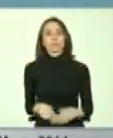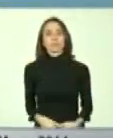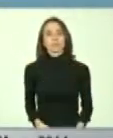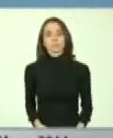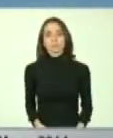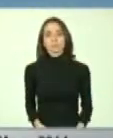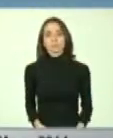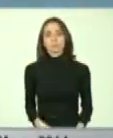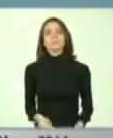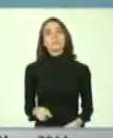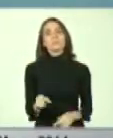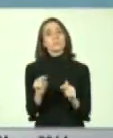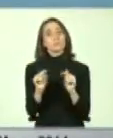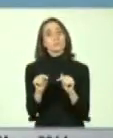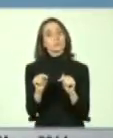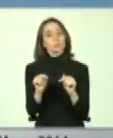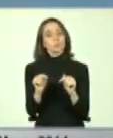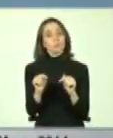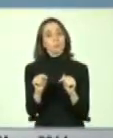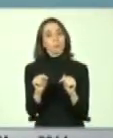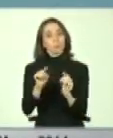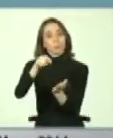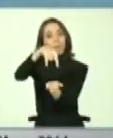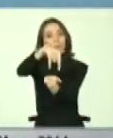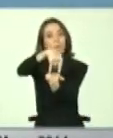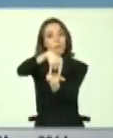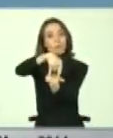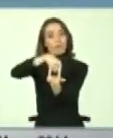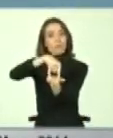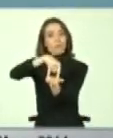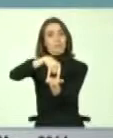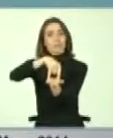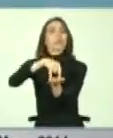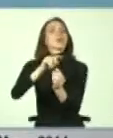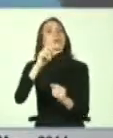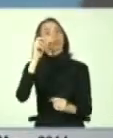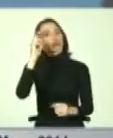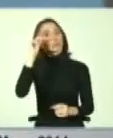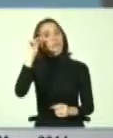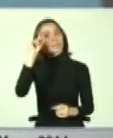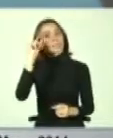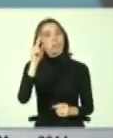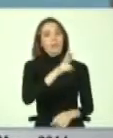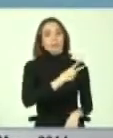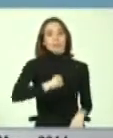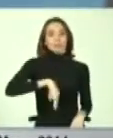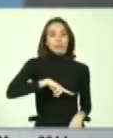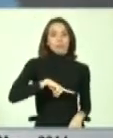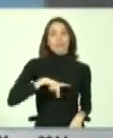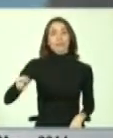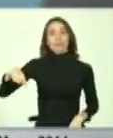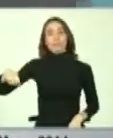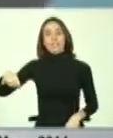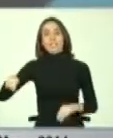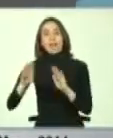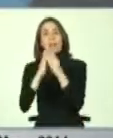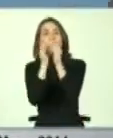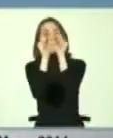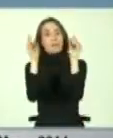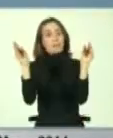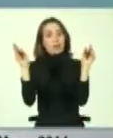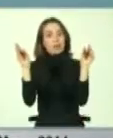En este sentido, en el Congreso Nacional, a través de iniciativas tanto nuestras como del Senado y la Biblioteca,